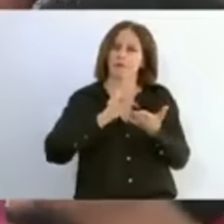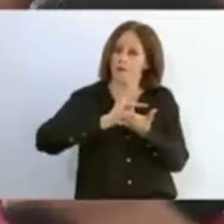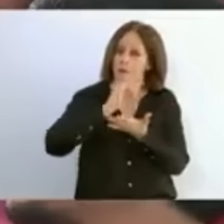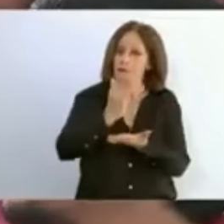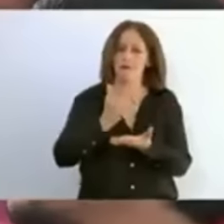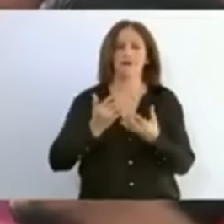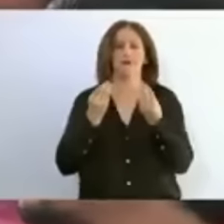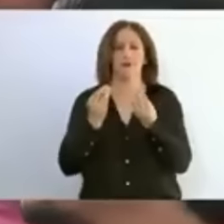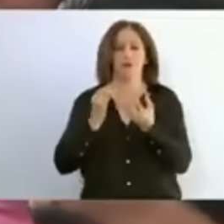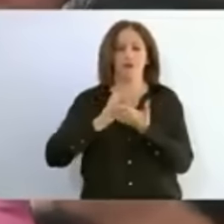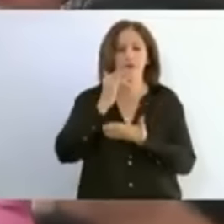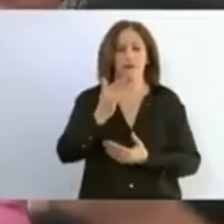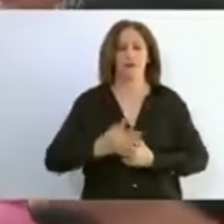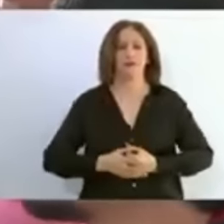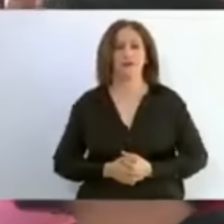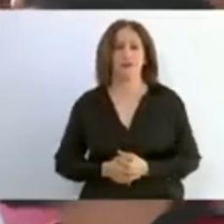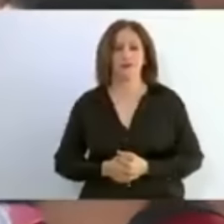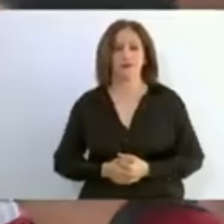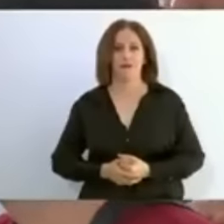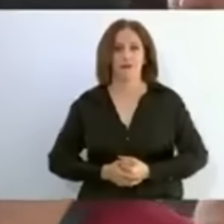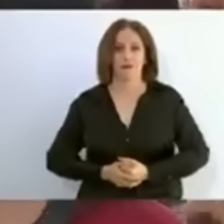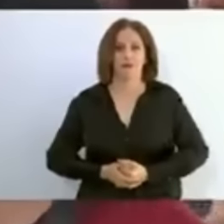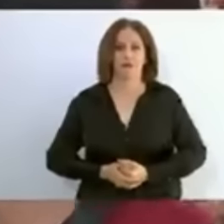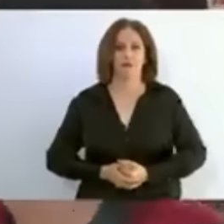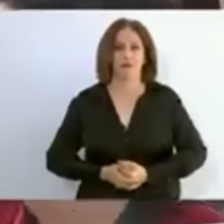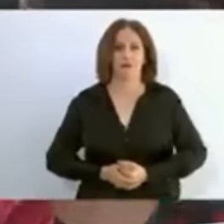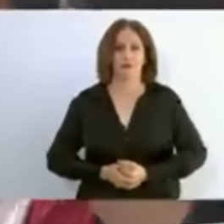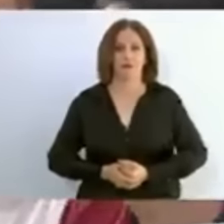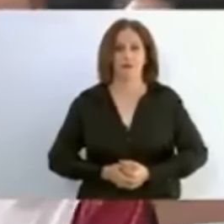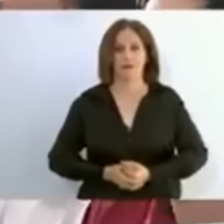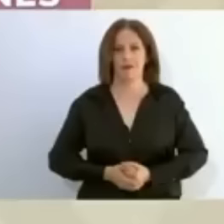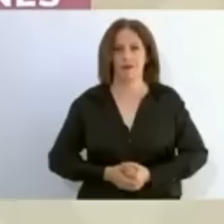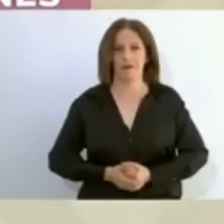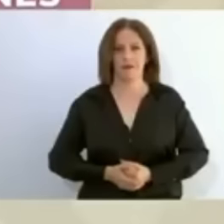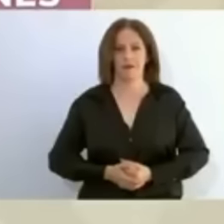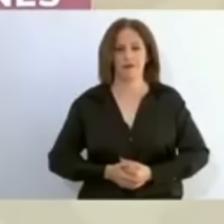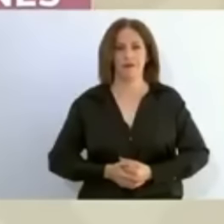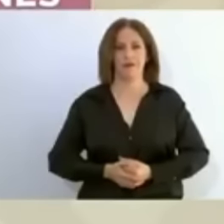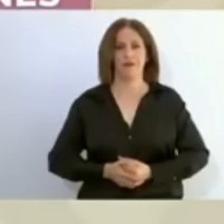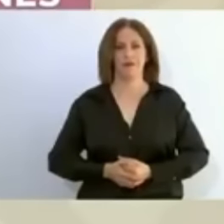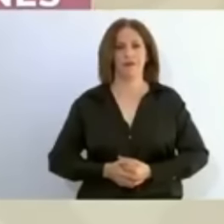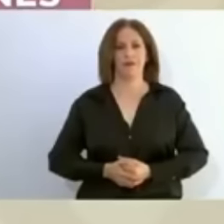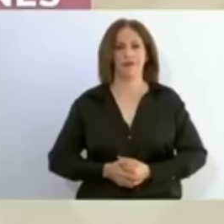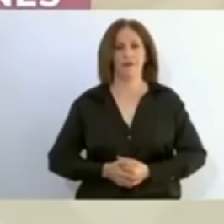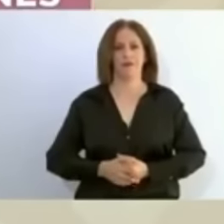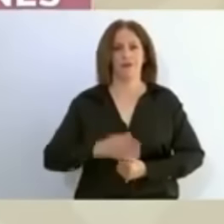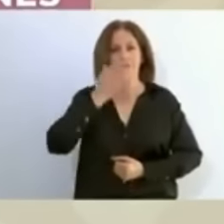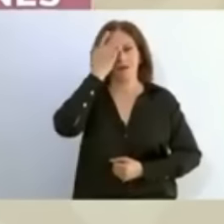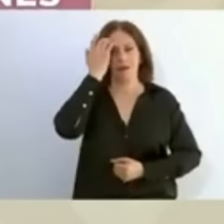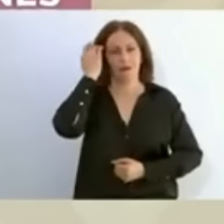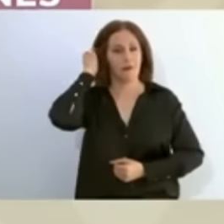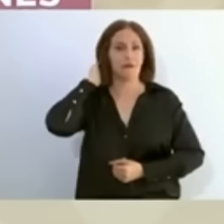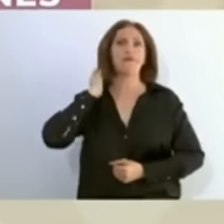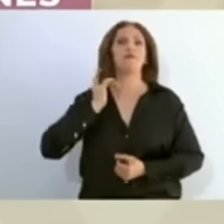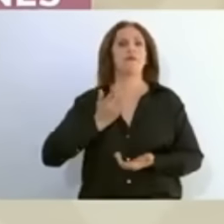nace porque nace de la mente y el corazón